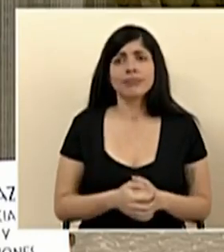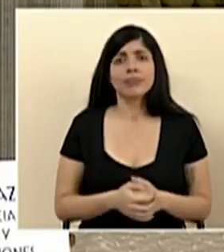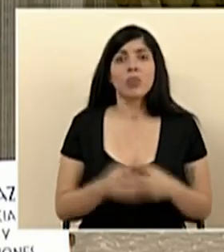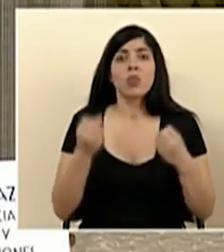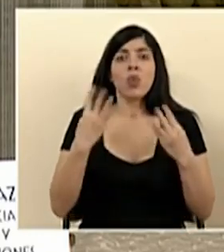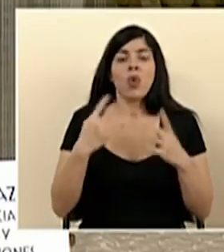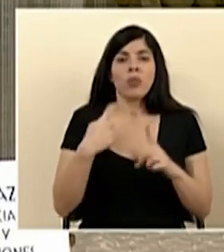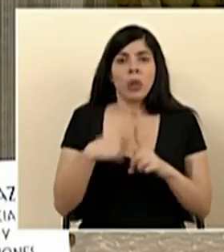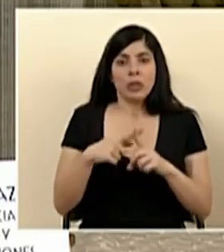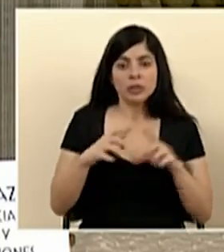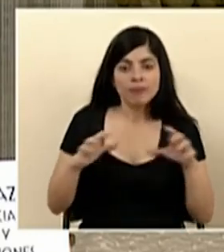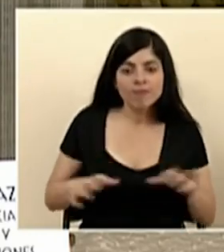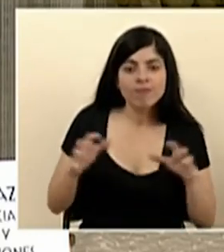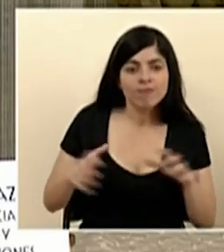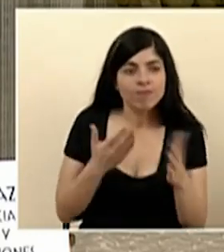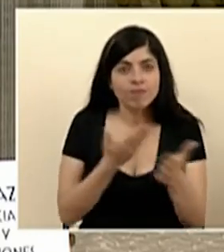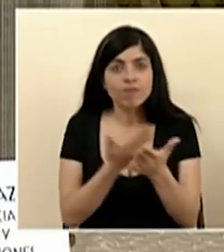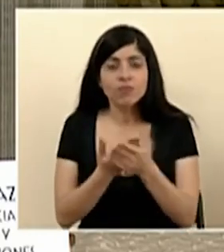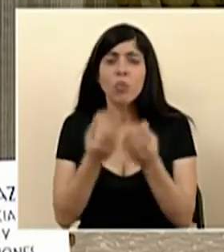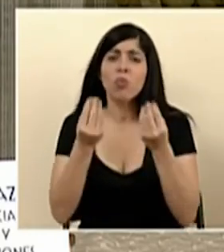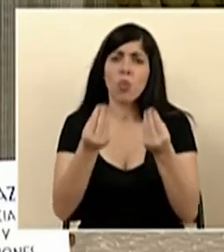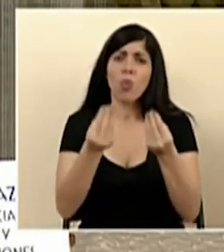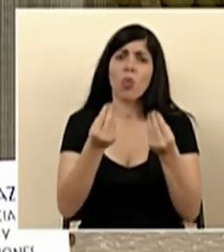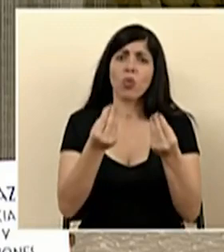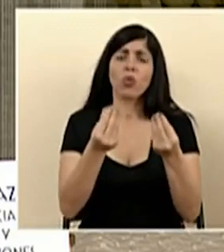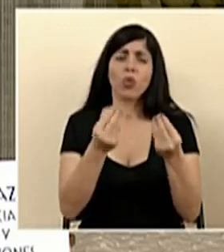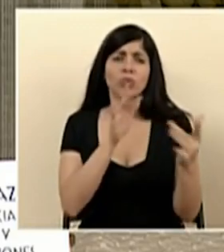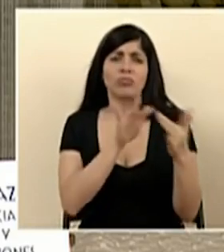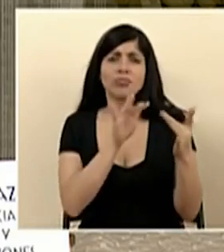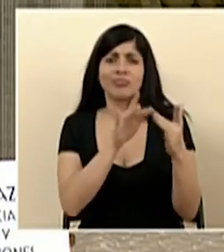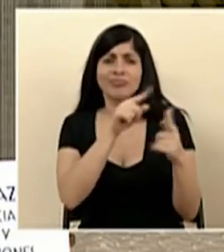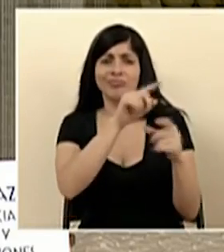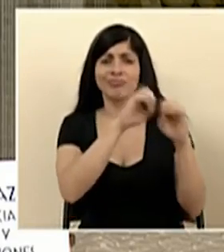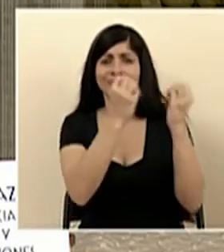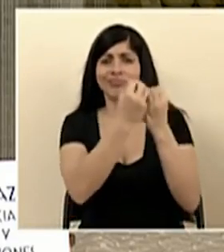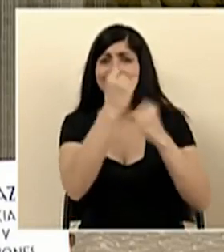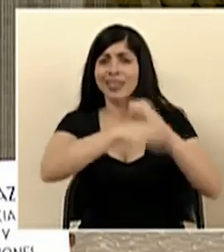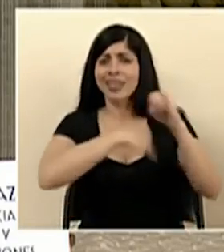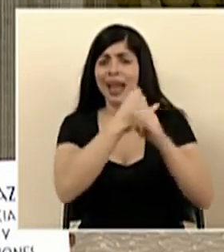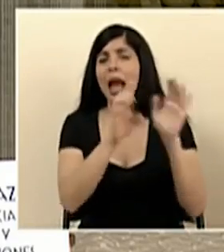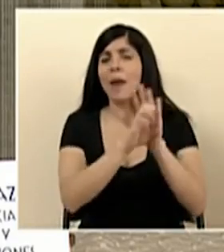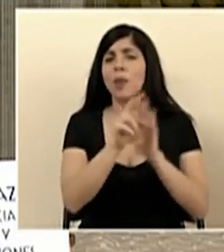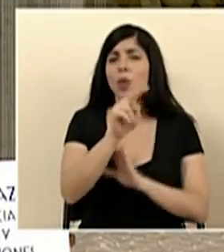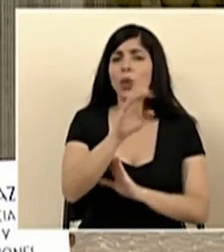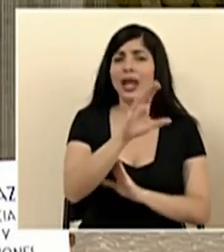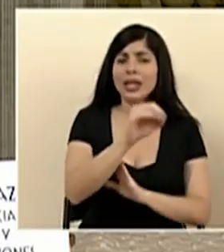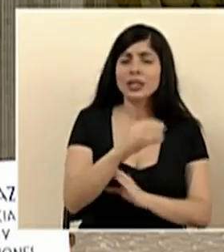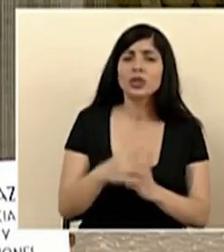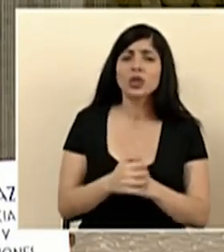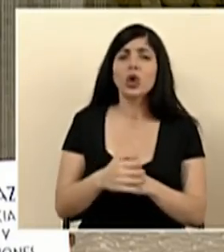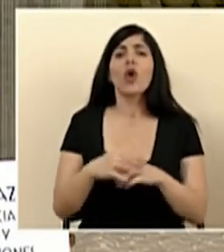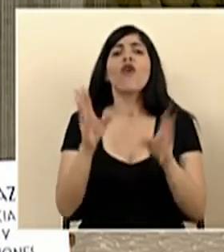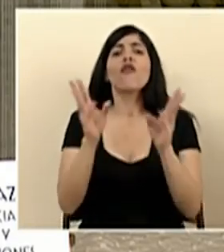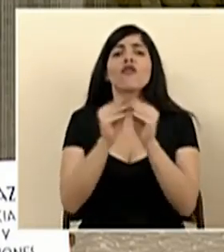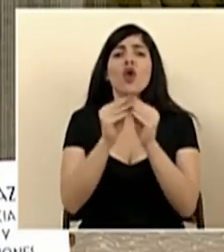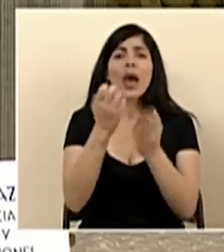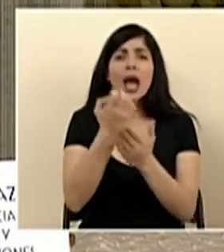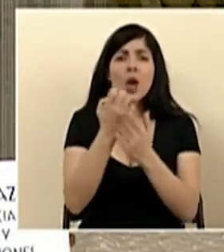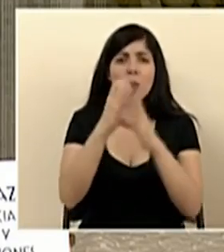proactiva hemos tenido mucha apertura en entes multilaterales como la UNESCO el World Economic Forum